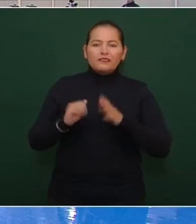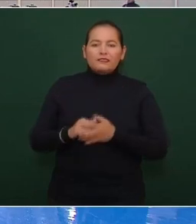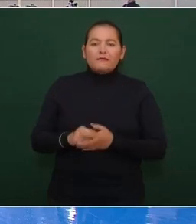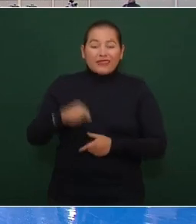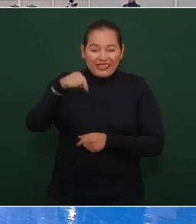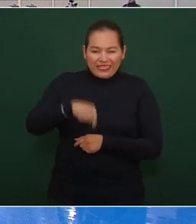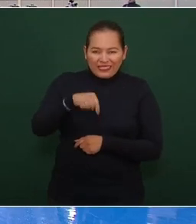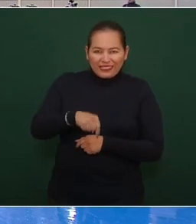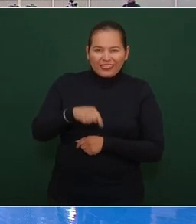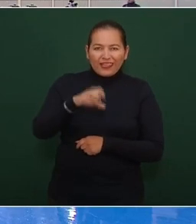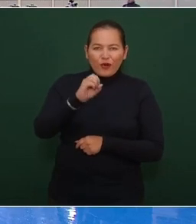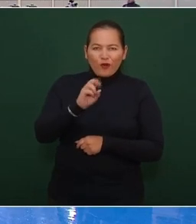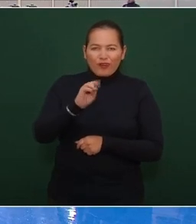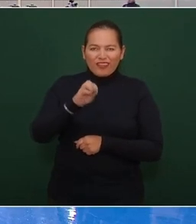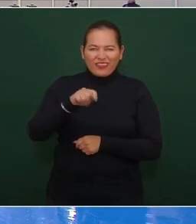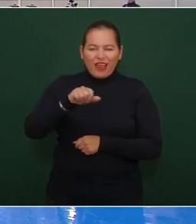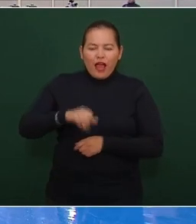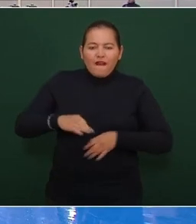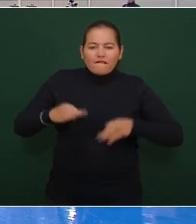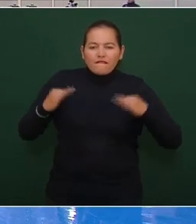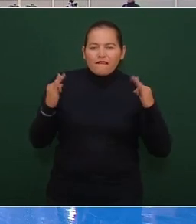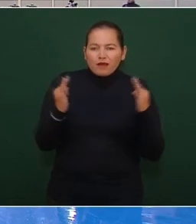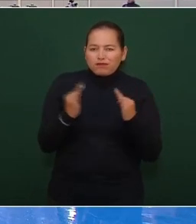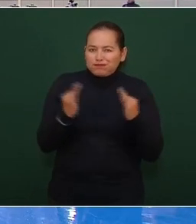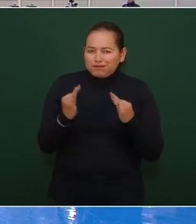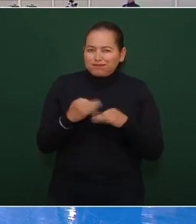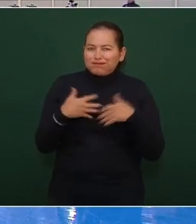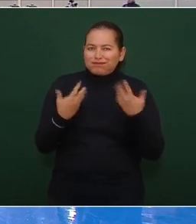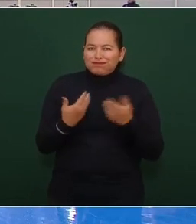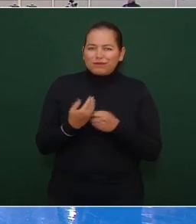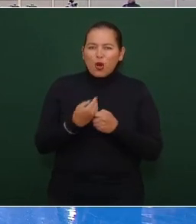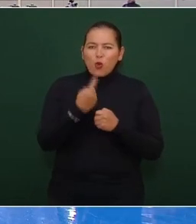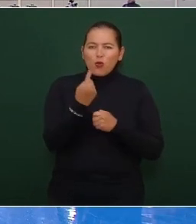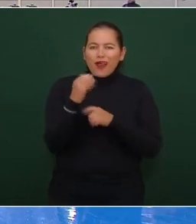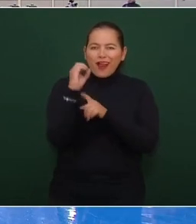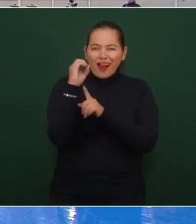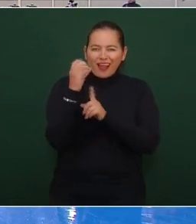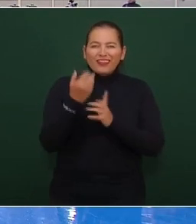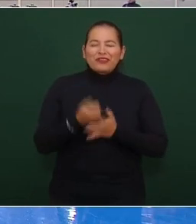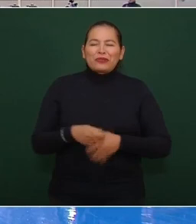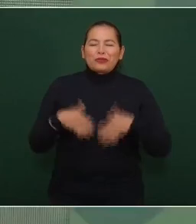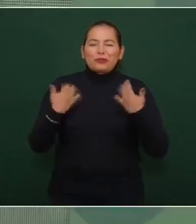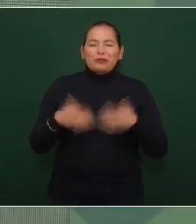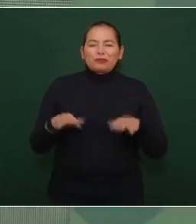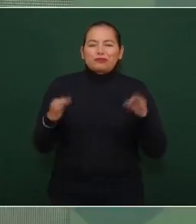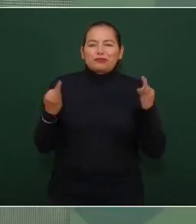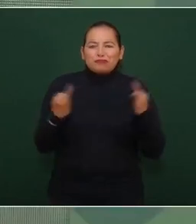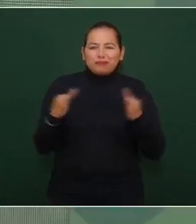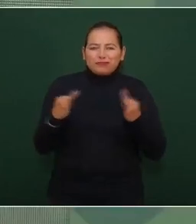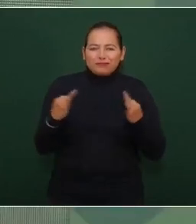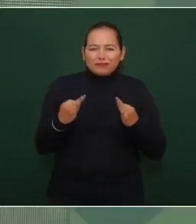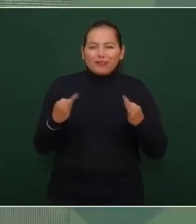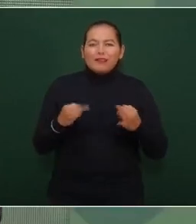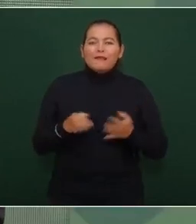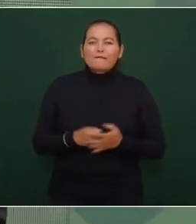con este frío a un grado saben que